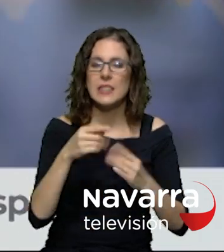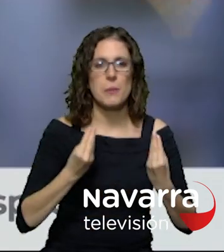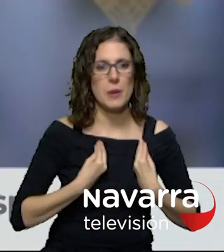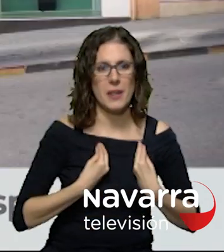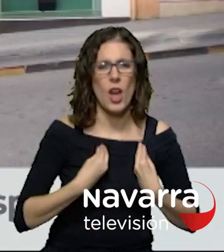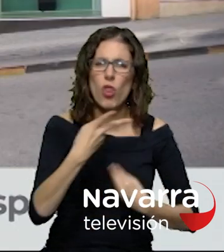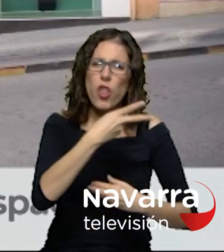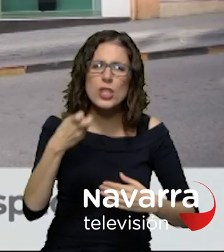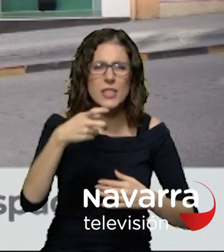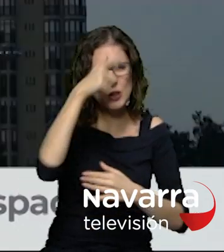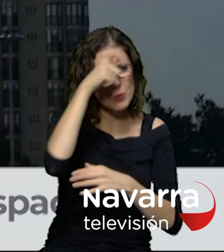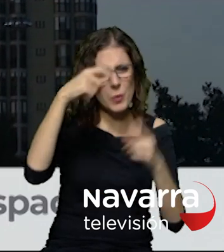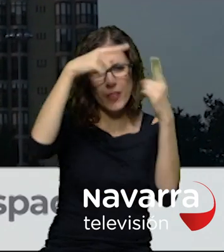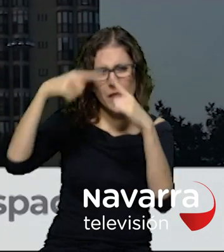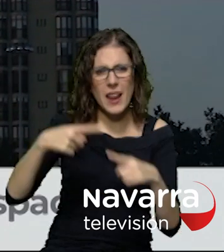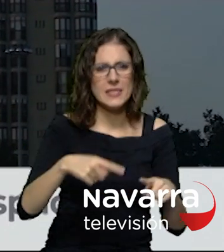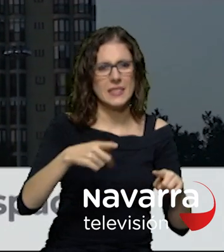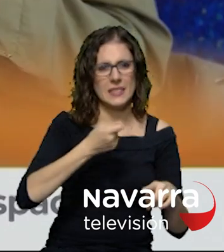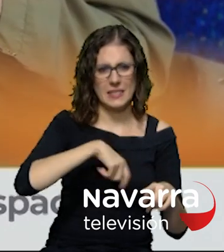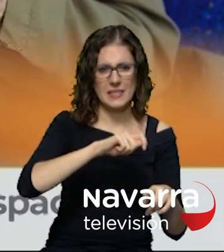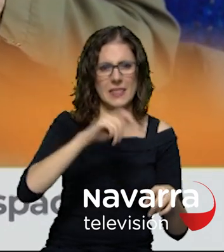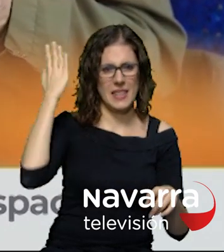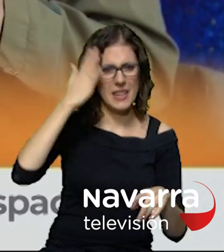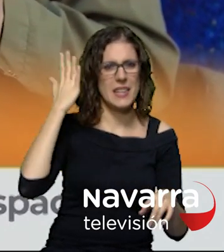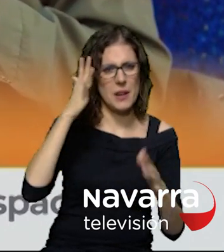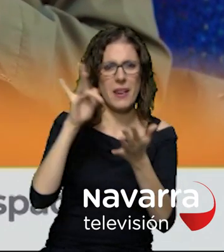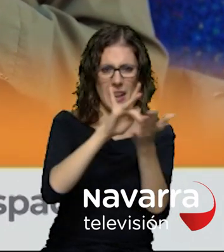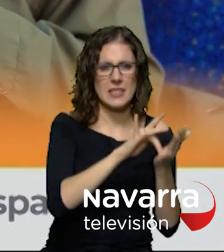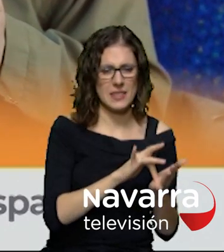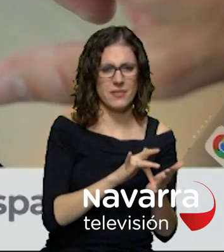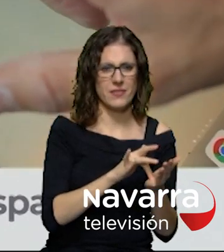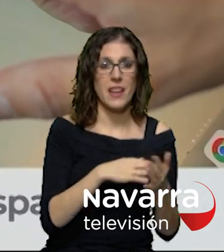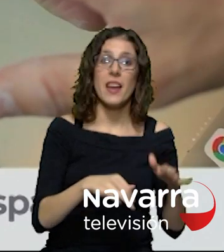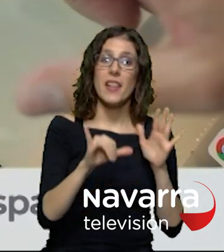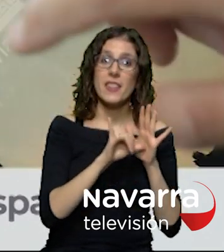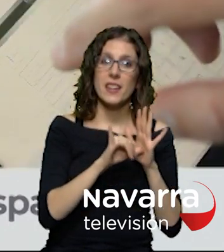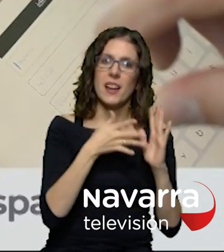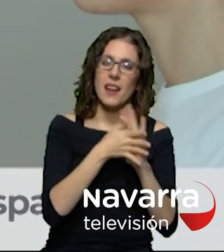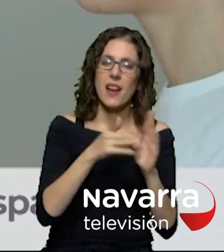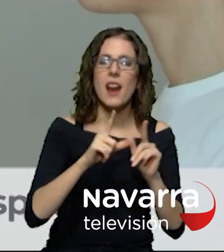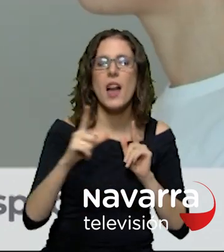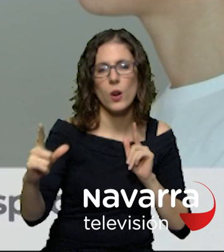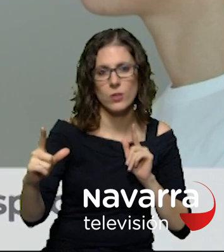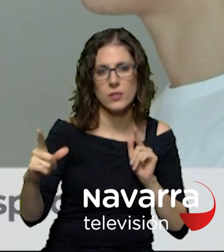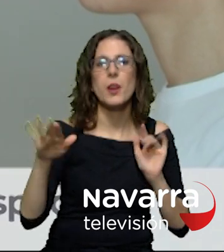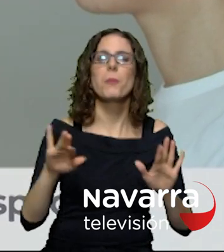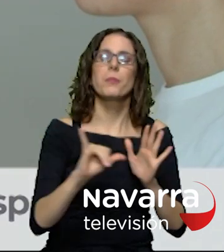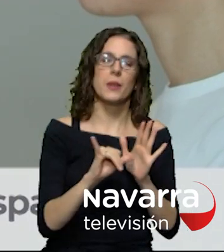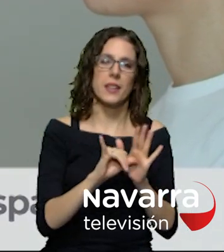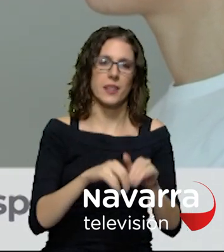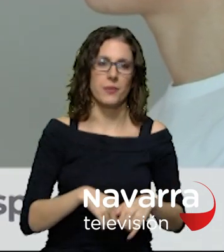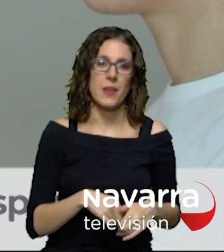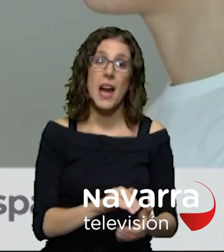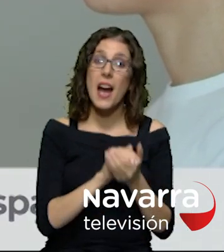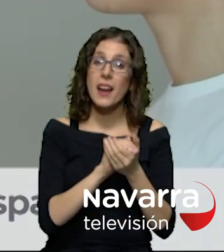más de 200 puntos de nuestra geografía Estar cerca es estar lejos, pero estar cerca Caja Rural de